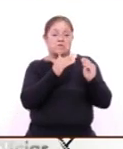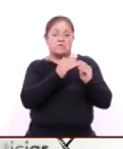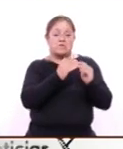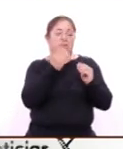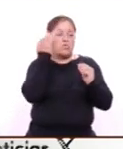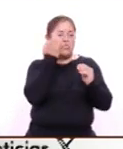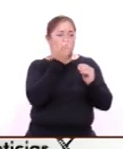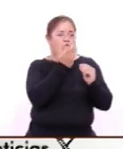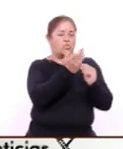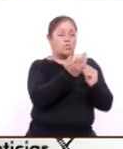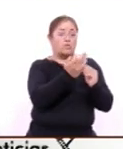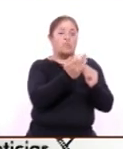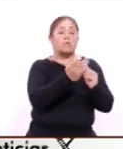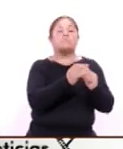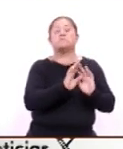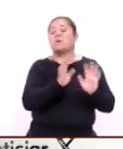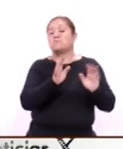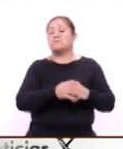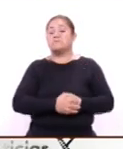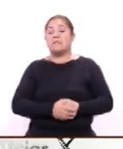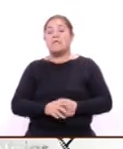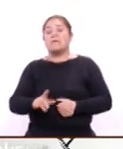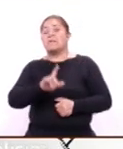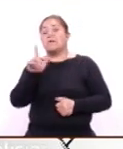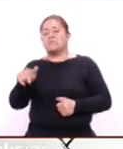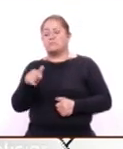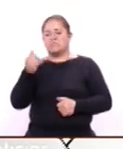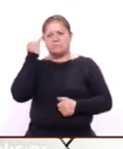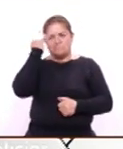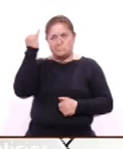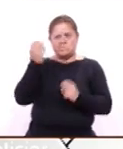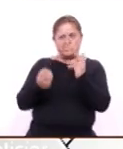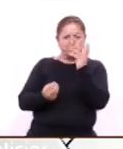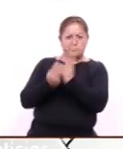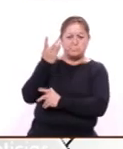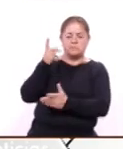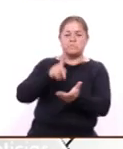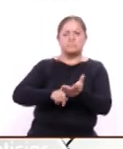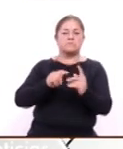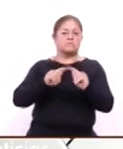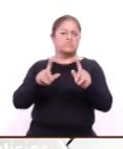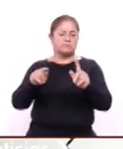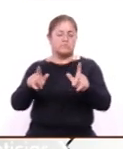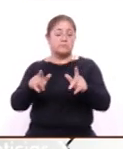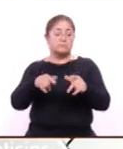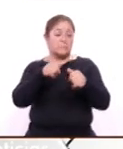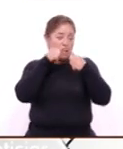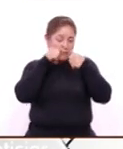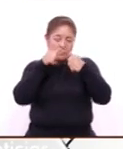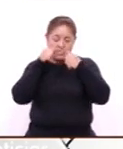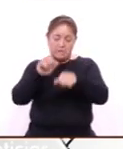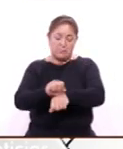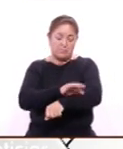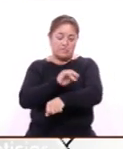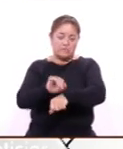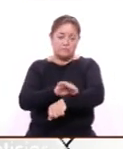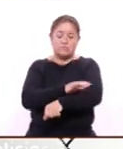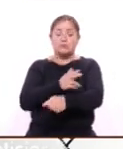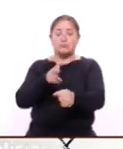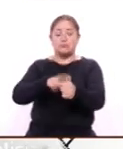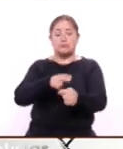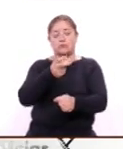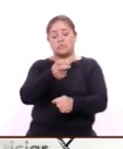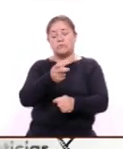y de ahí nos mudamos a esta idea innovadora en Tlaxcala de poder atender las emociones en una clínica